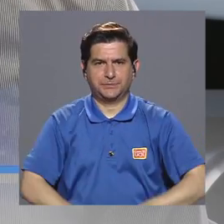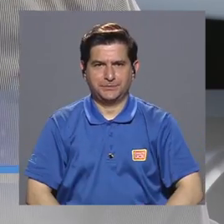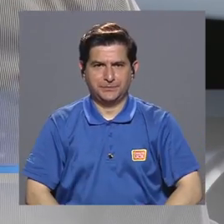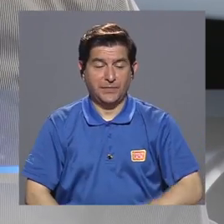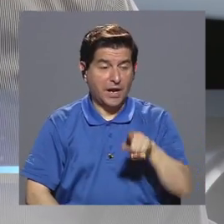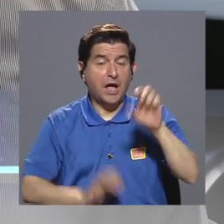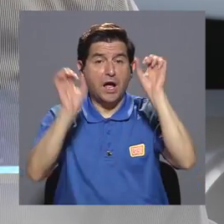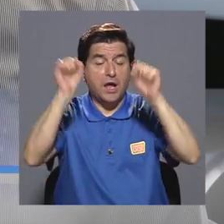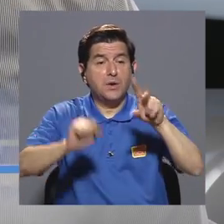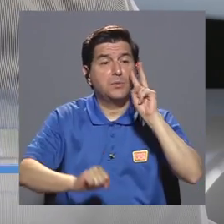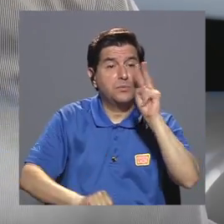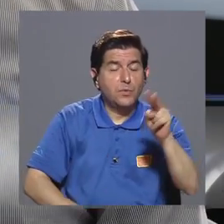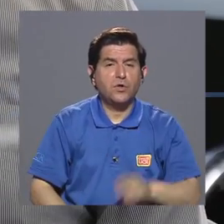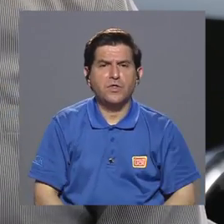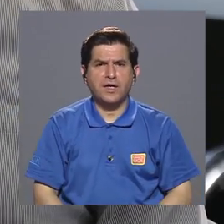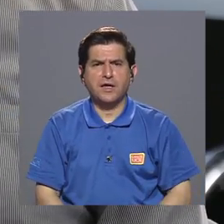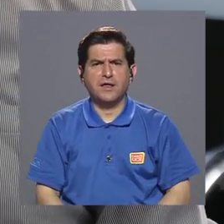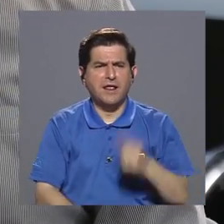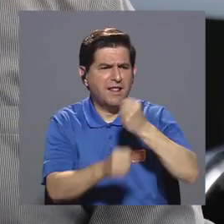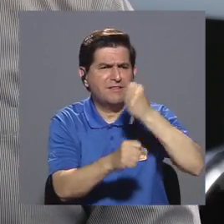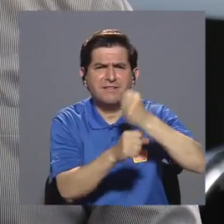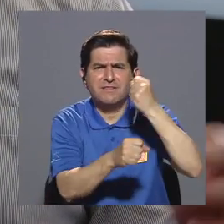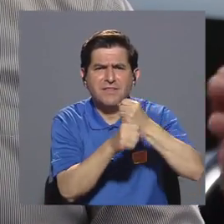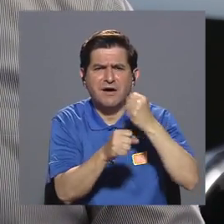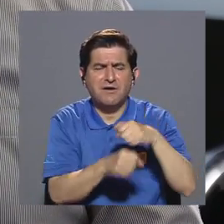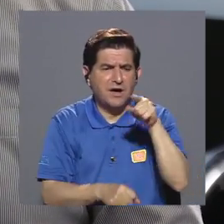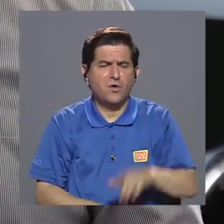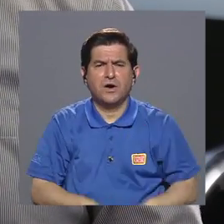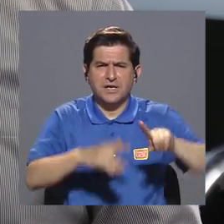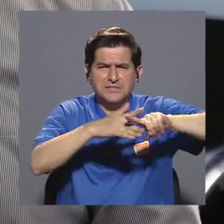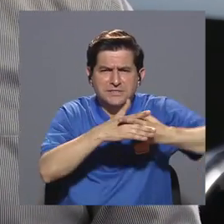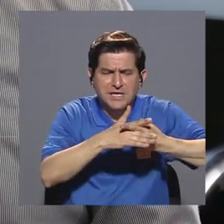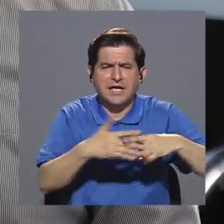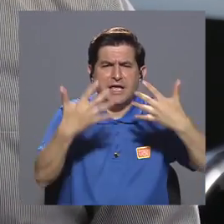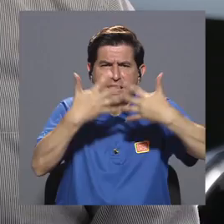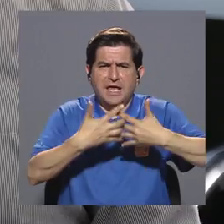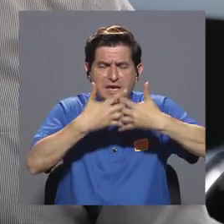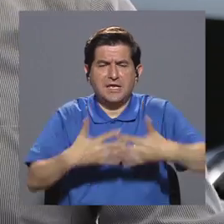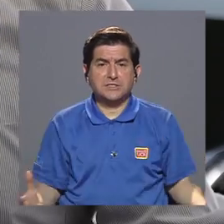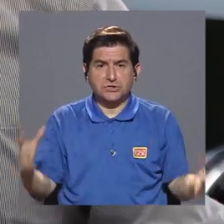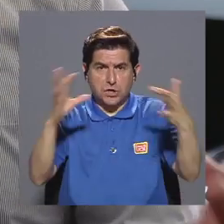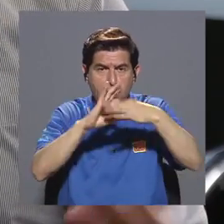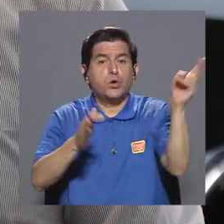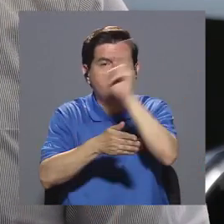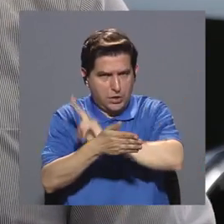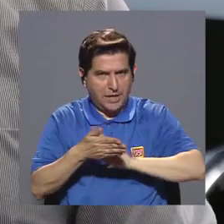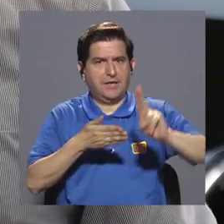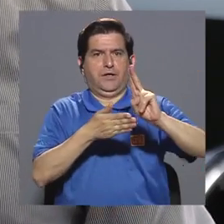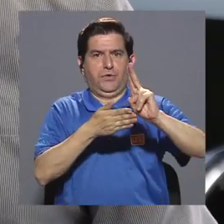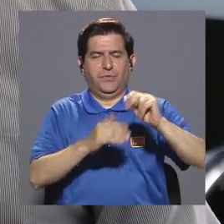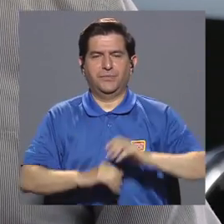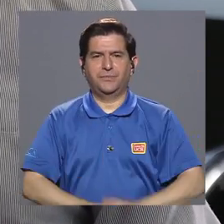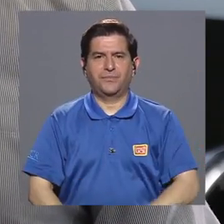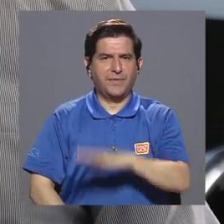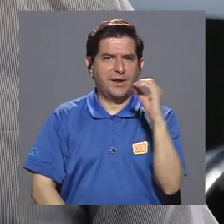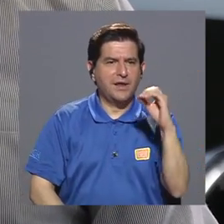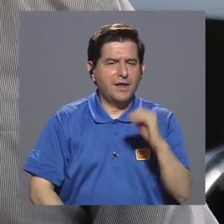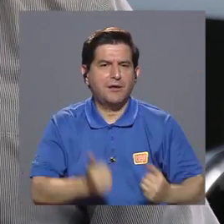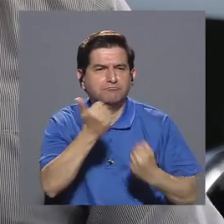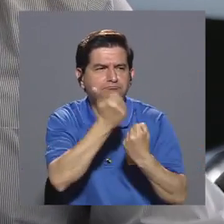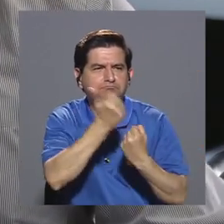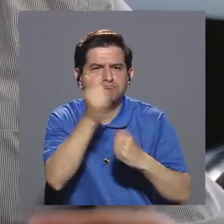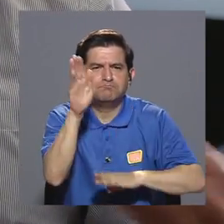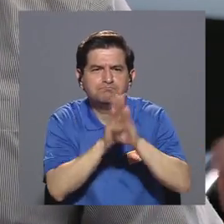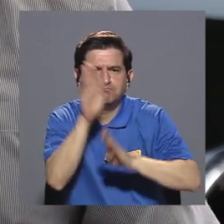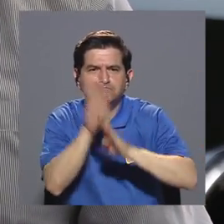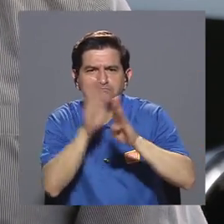y donde se puede ver la labor que se hace en estas incubadoras, sobre todo ligadas a universidades, y donde